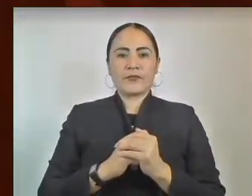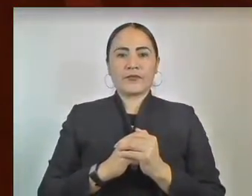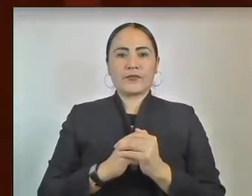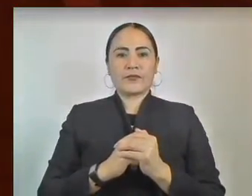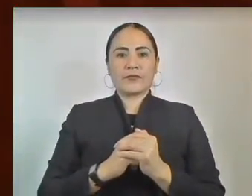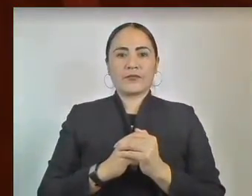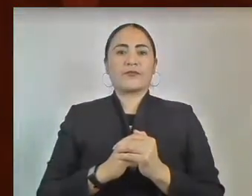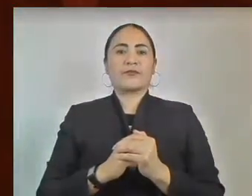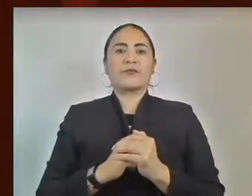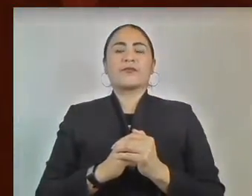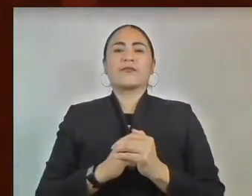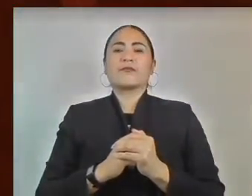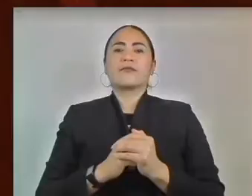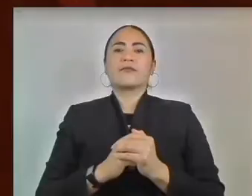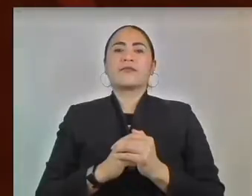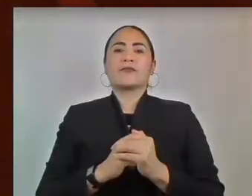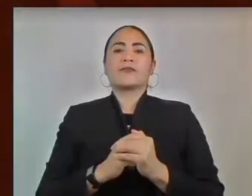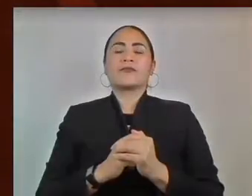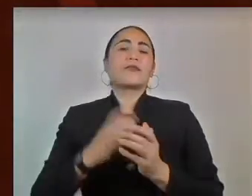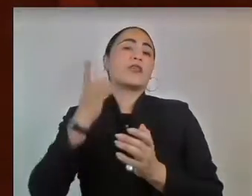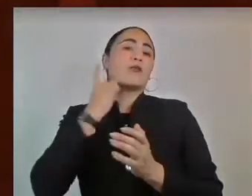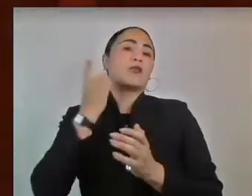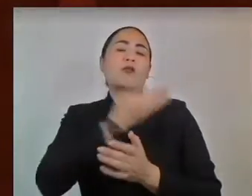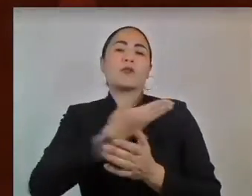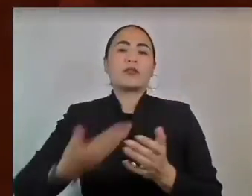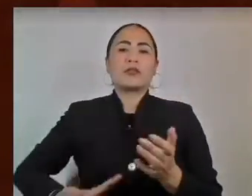Gracias, diputado presidente.